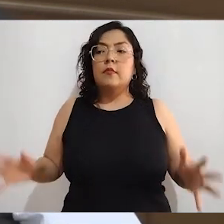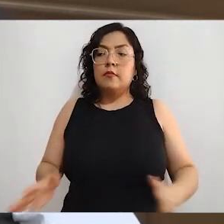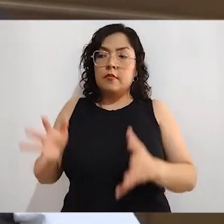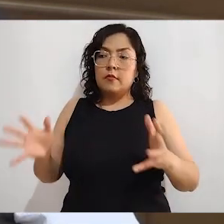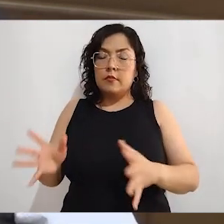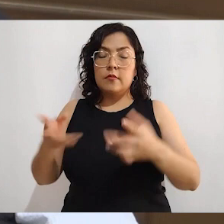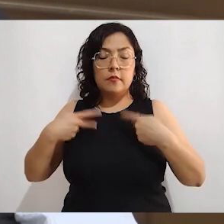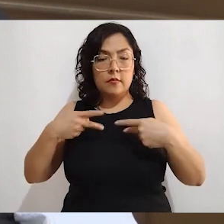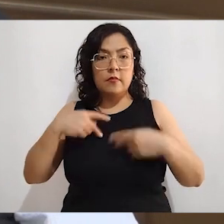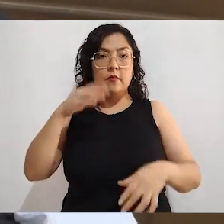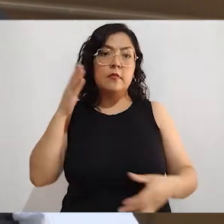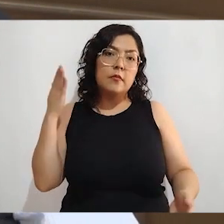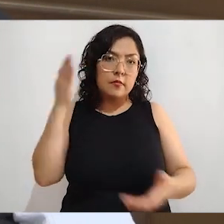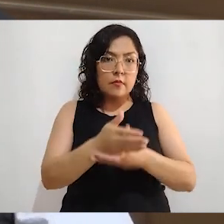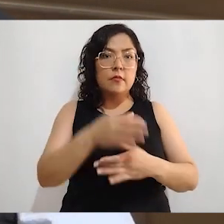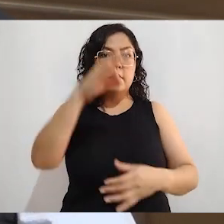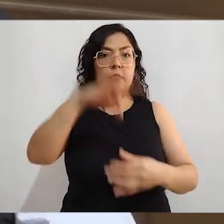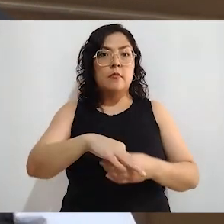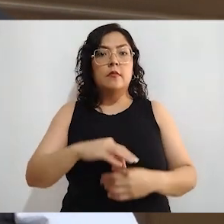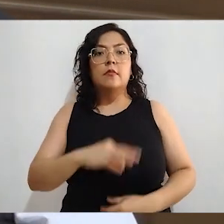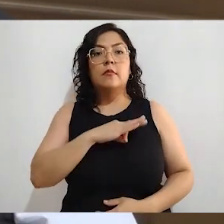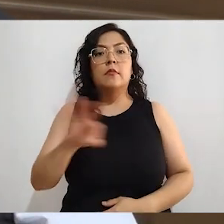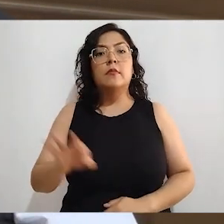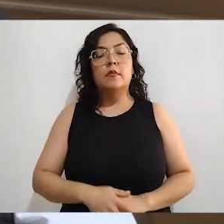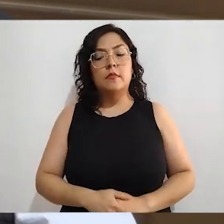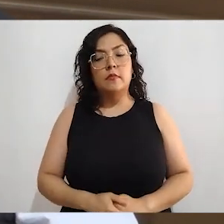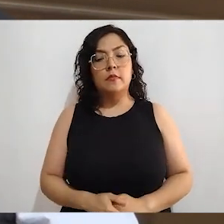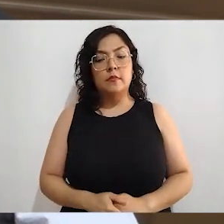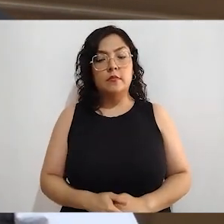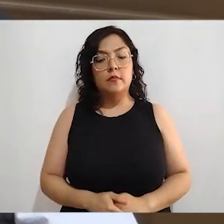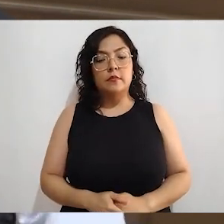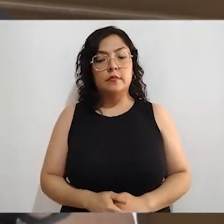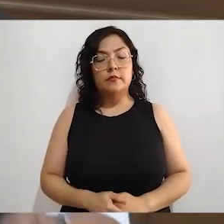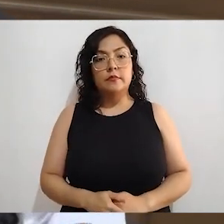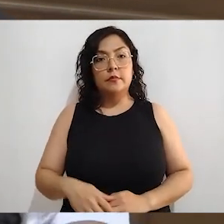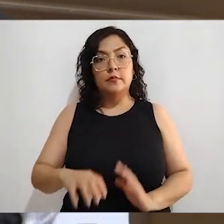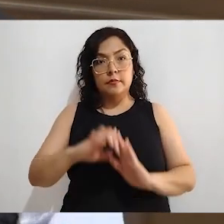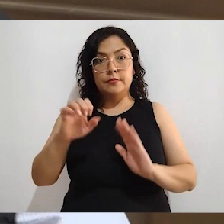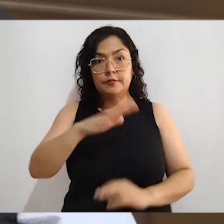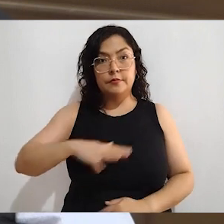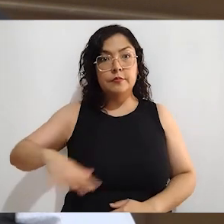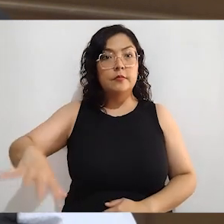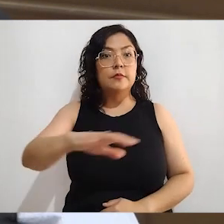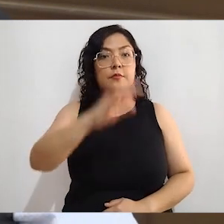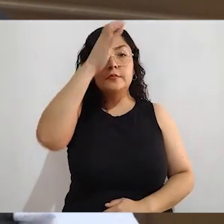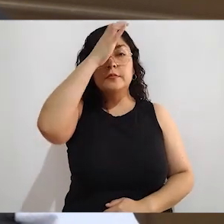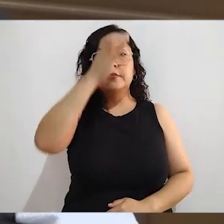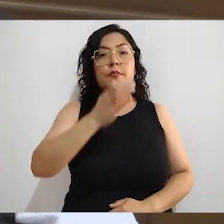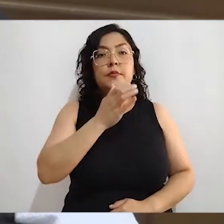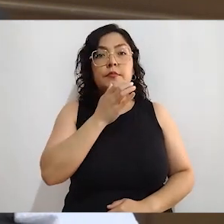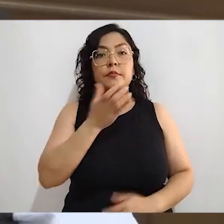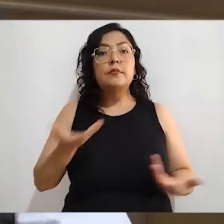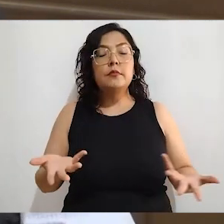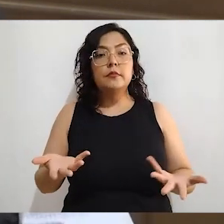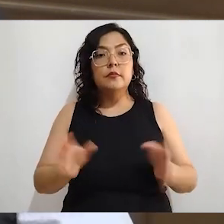participación ciudadana, pero definitivamente estamos hablando de que nada más en Coahuila tenemos una